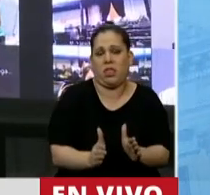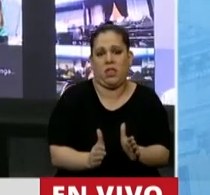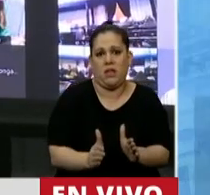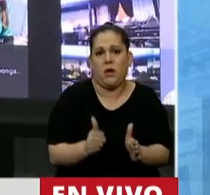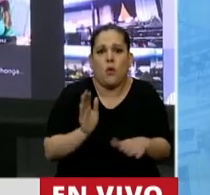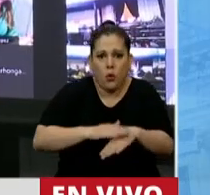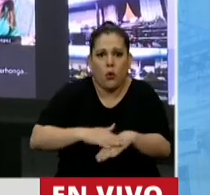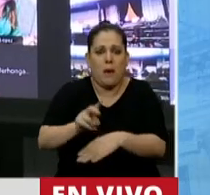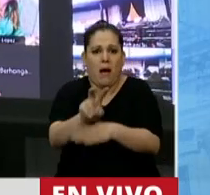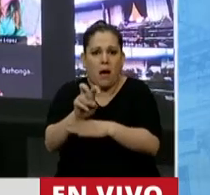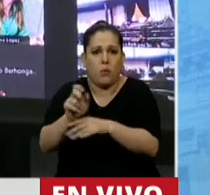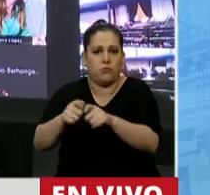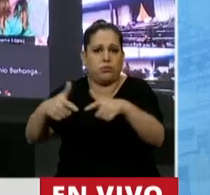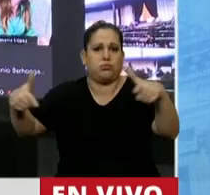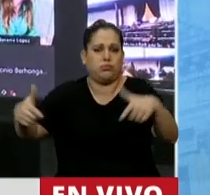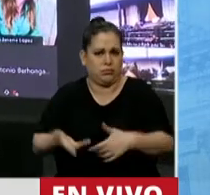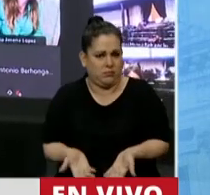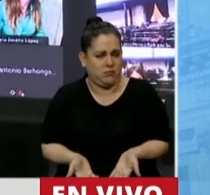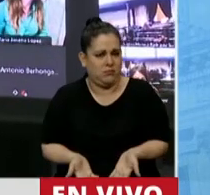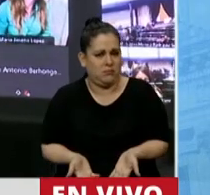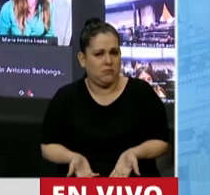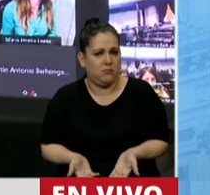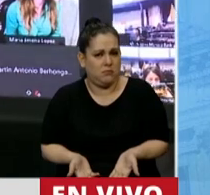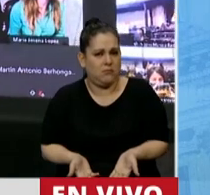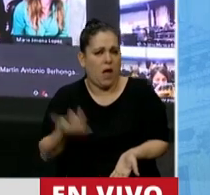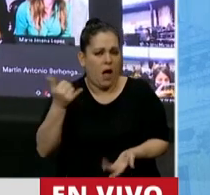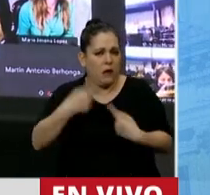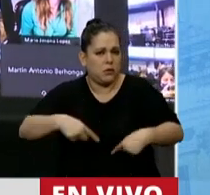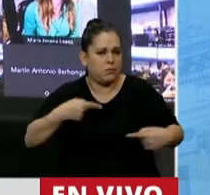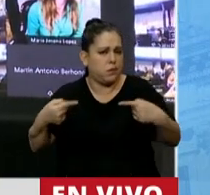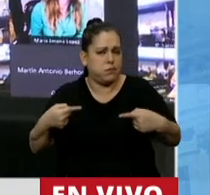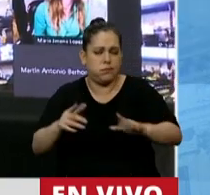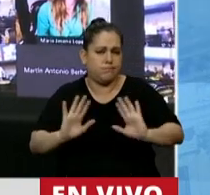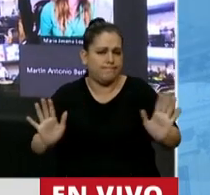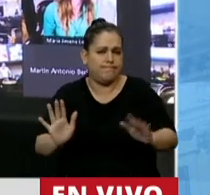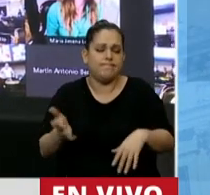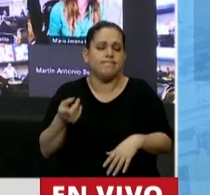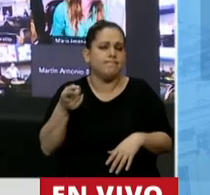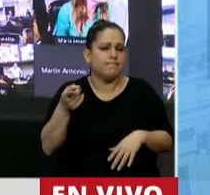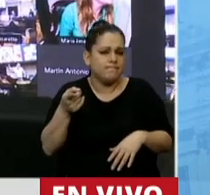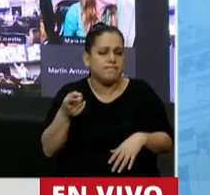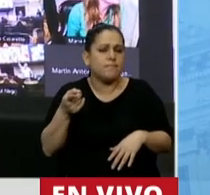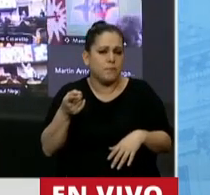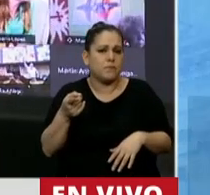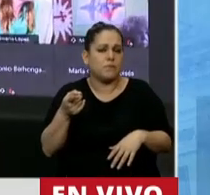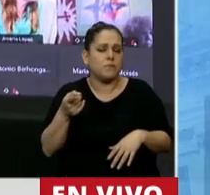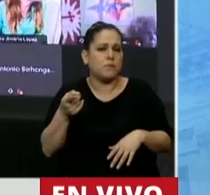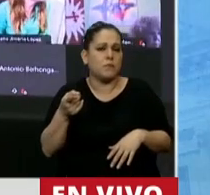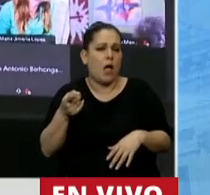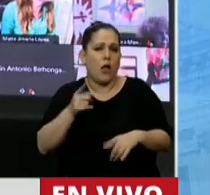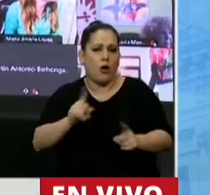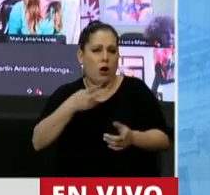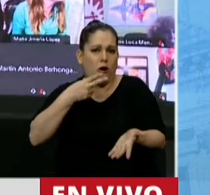Hay muchas cuestiones constitucionales controvertidas. El principio de no confiscatoriedad